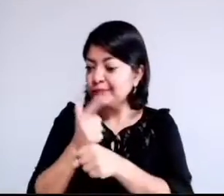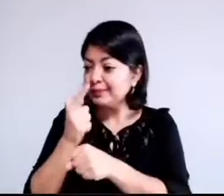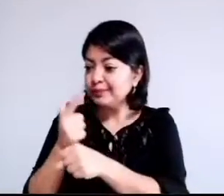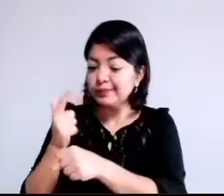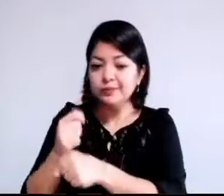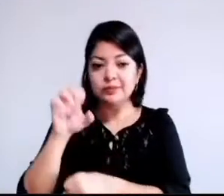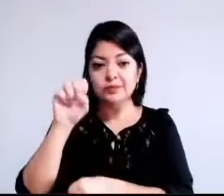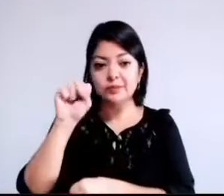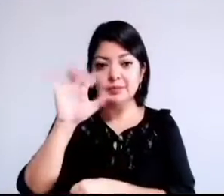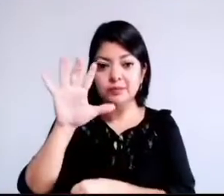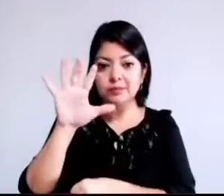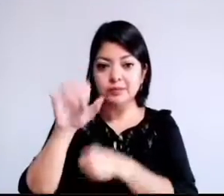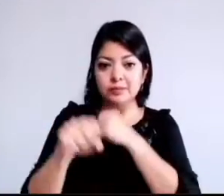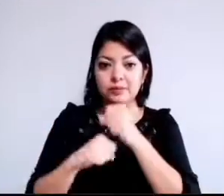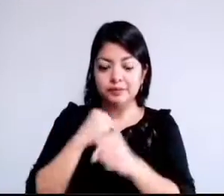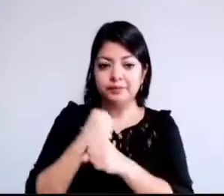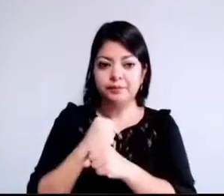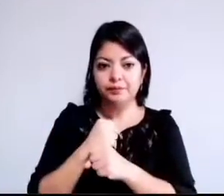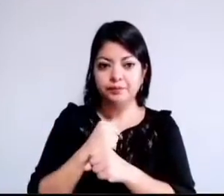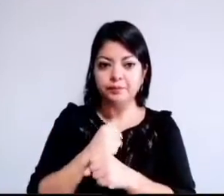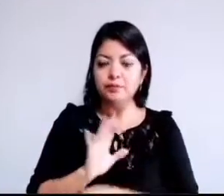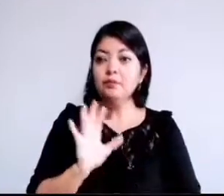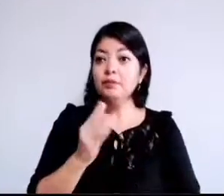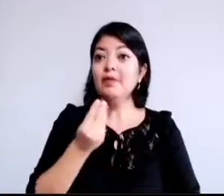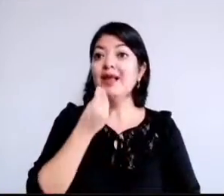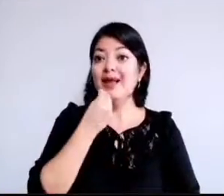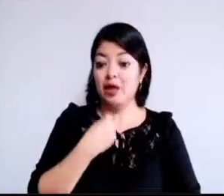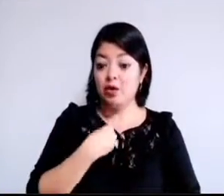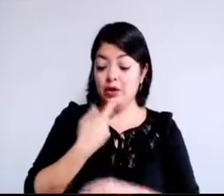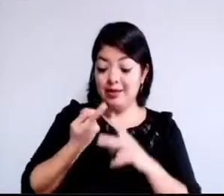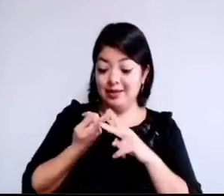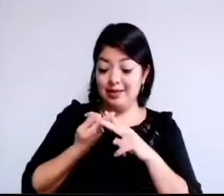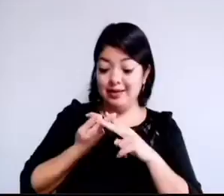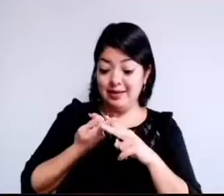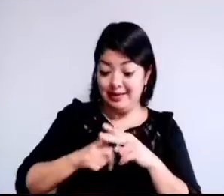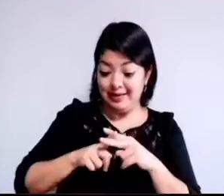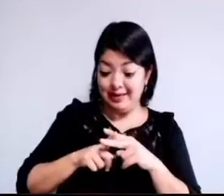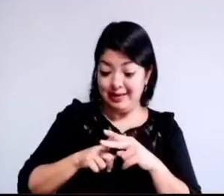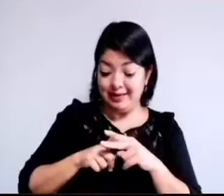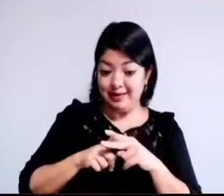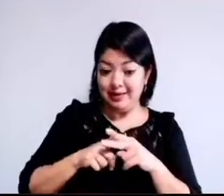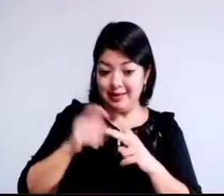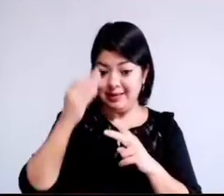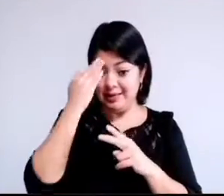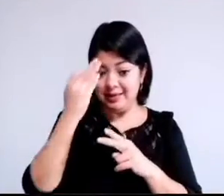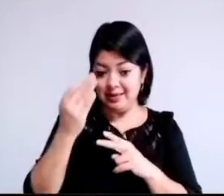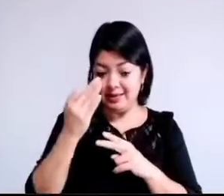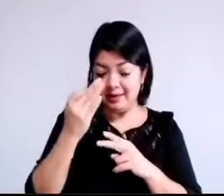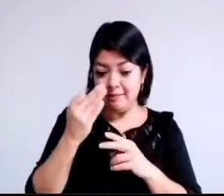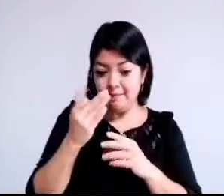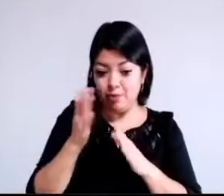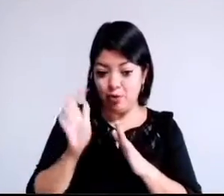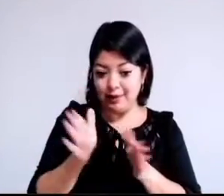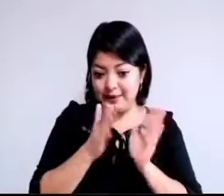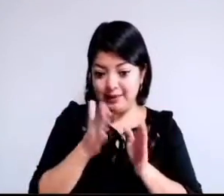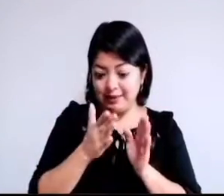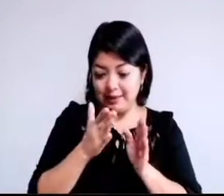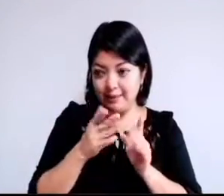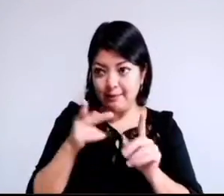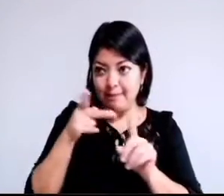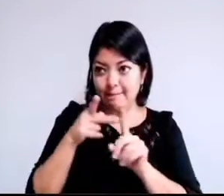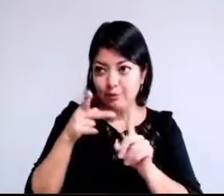Aunque en sus etapas iniciales el cáncer de próstata es mayoritariamente curable,